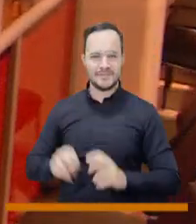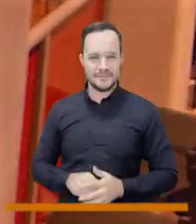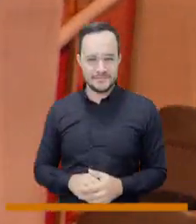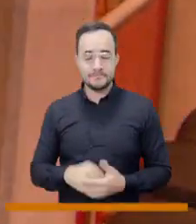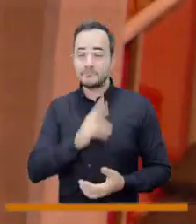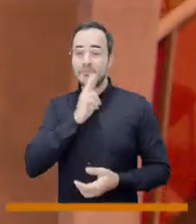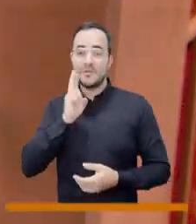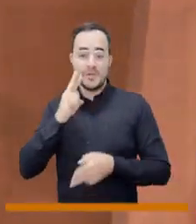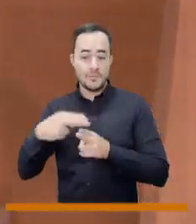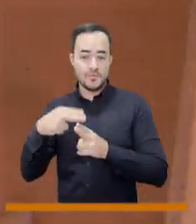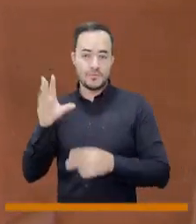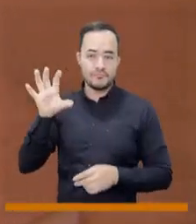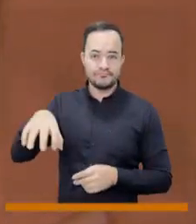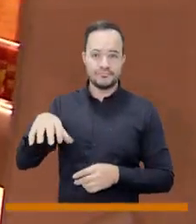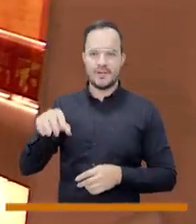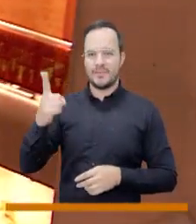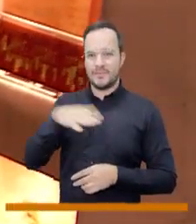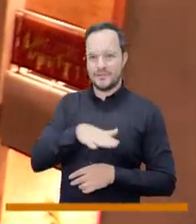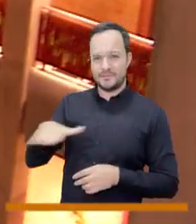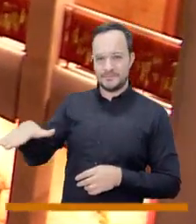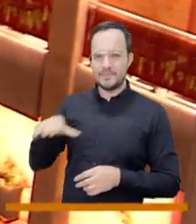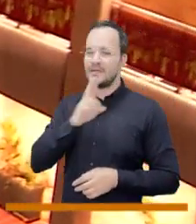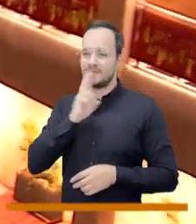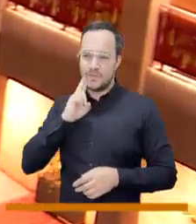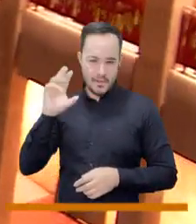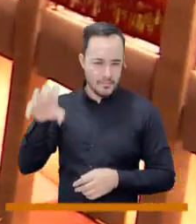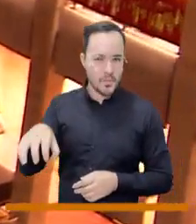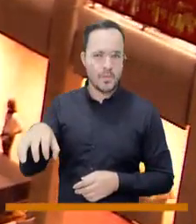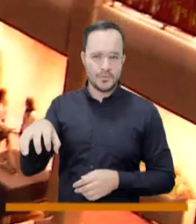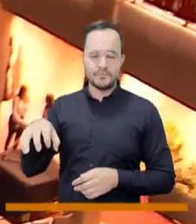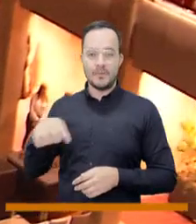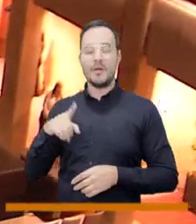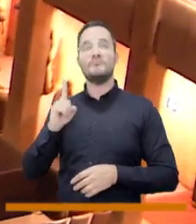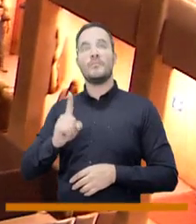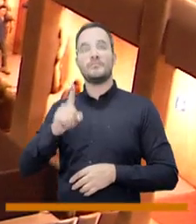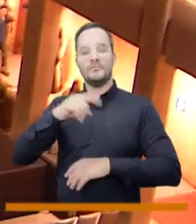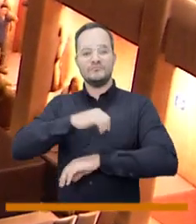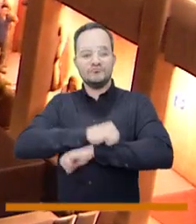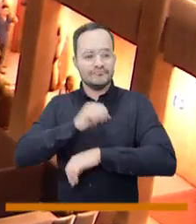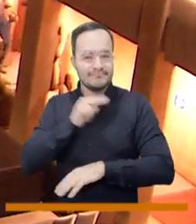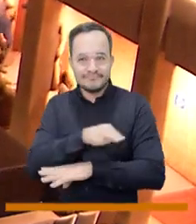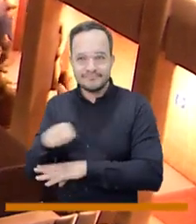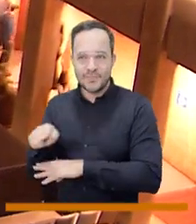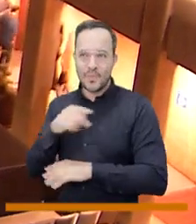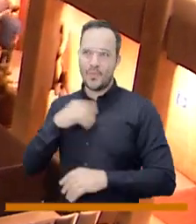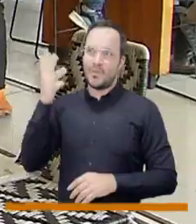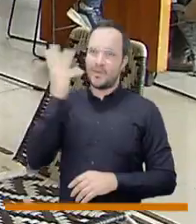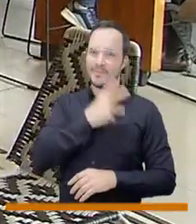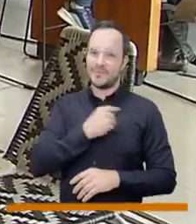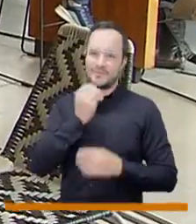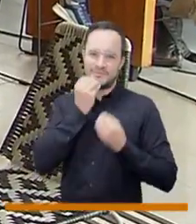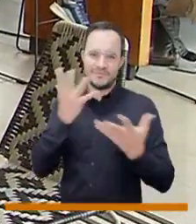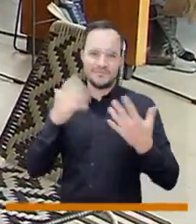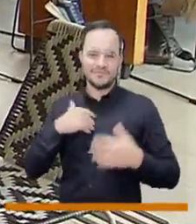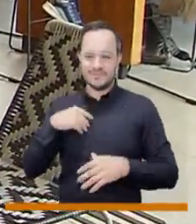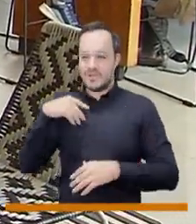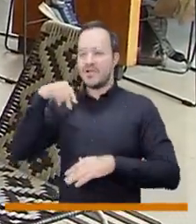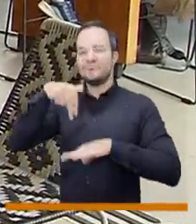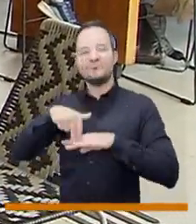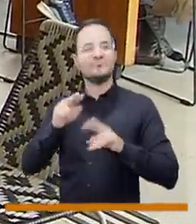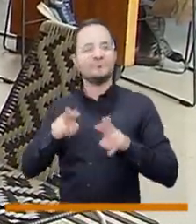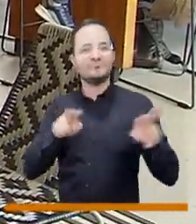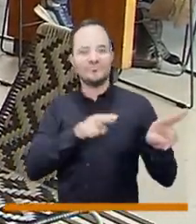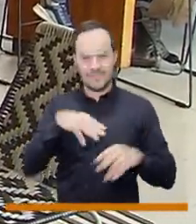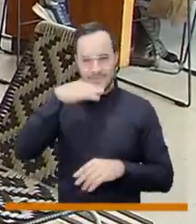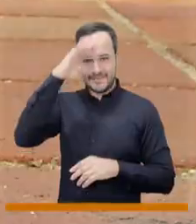a tener un restaurante en el primer piso vamos a tener un restaurante en la terraza que para mí es una de las mejores o las las vistas más bonitas de